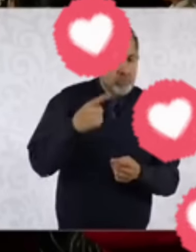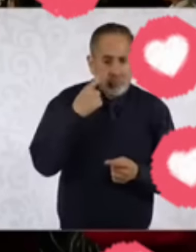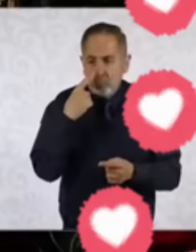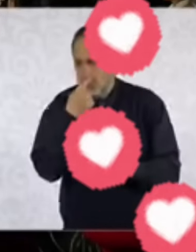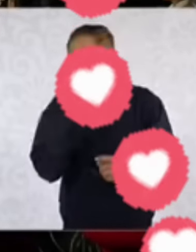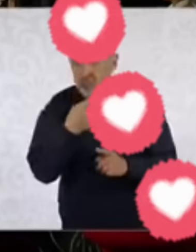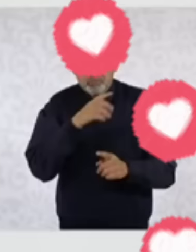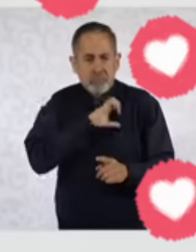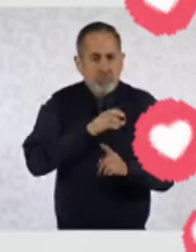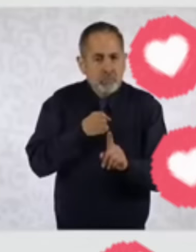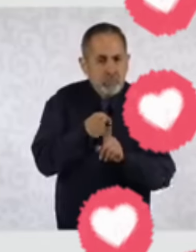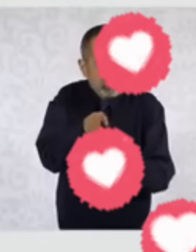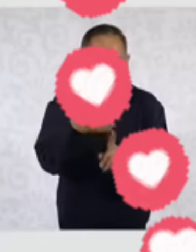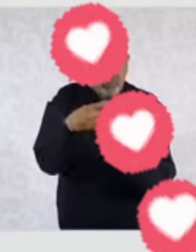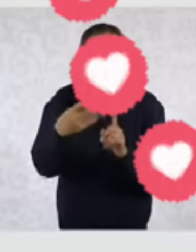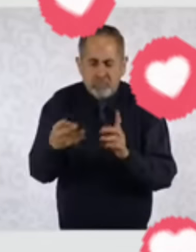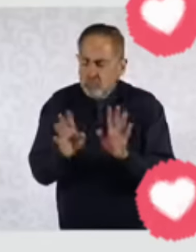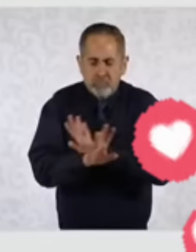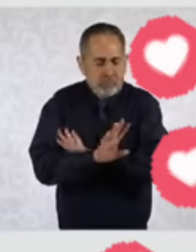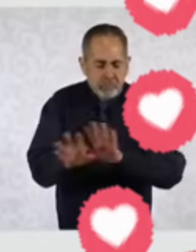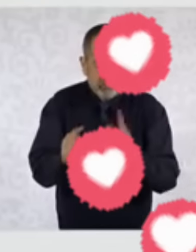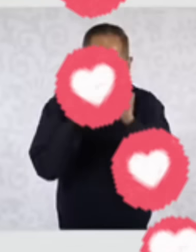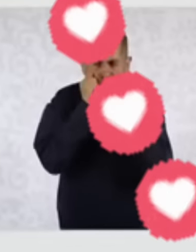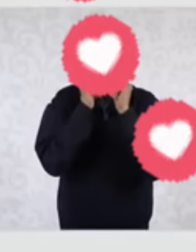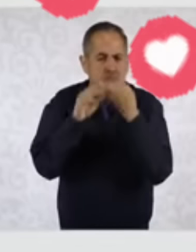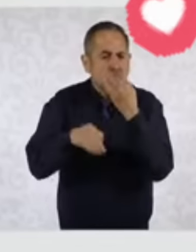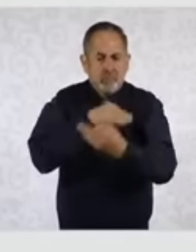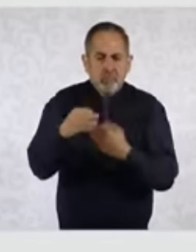Entonces, todos somos iguales.